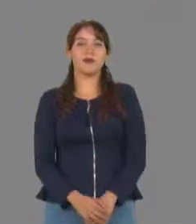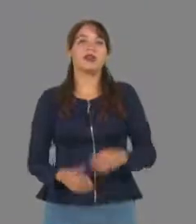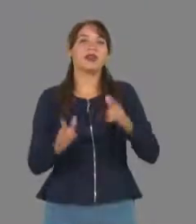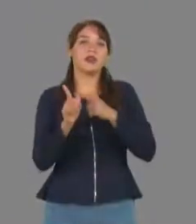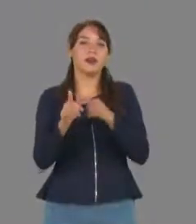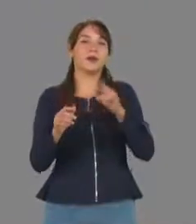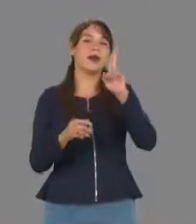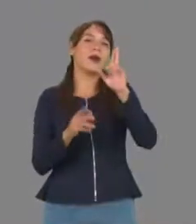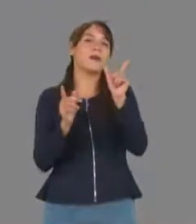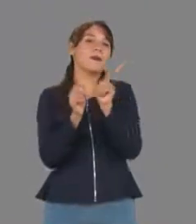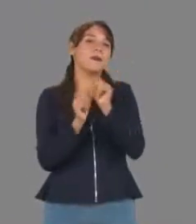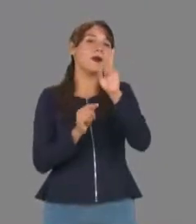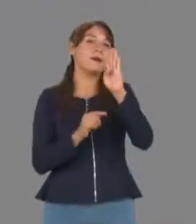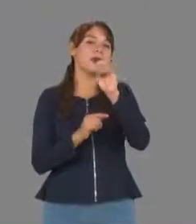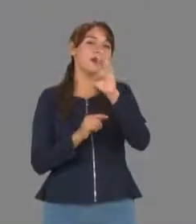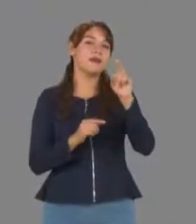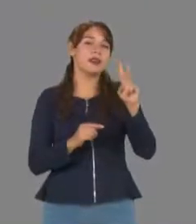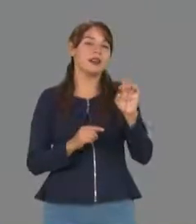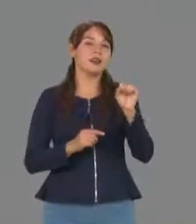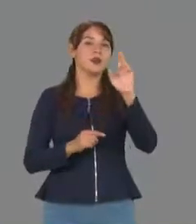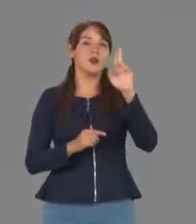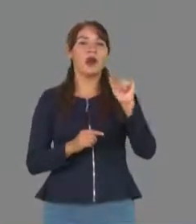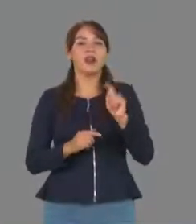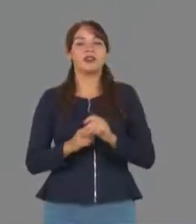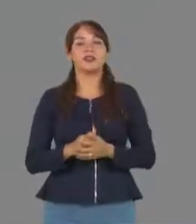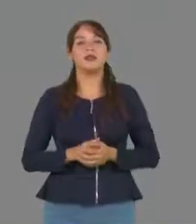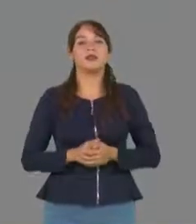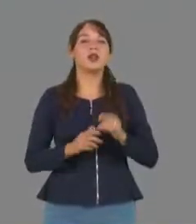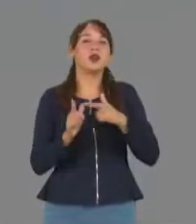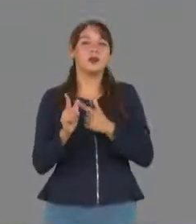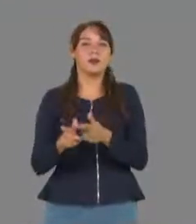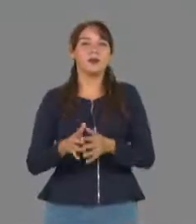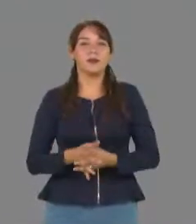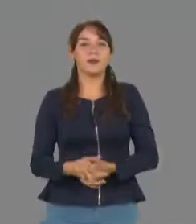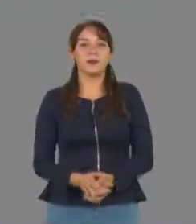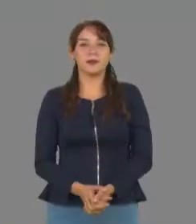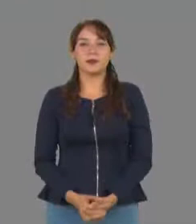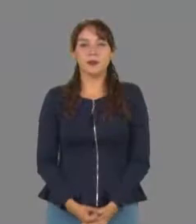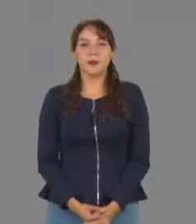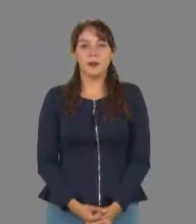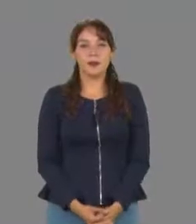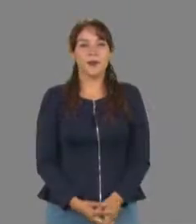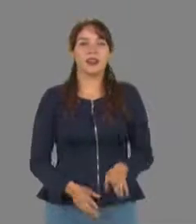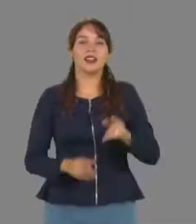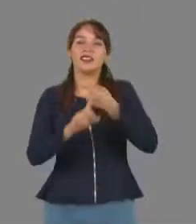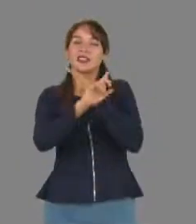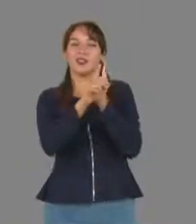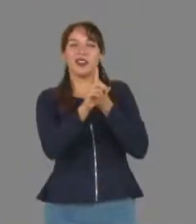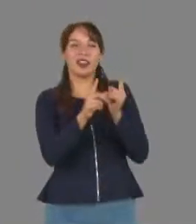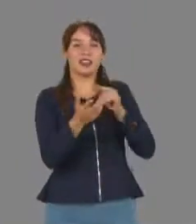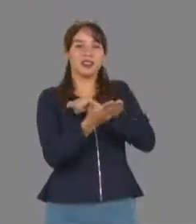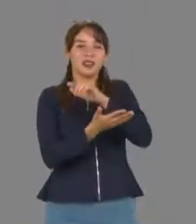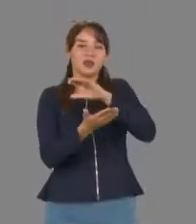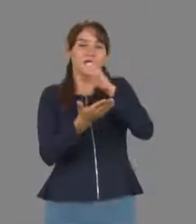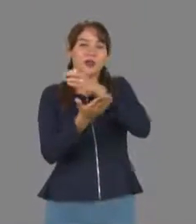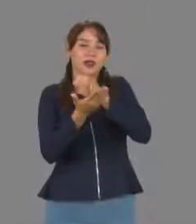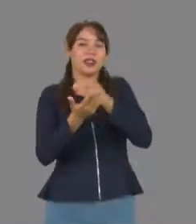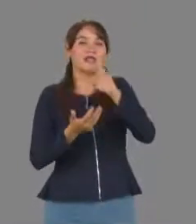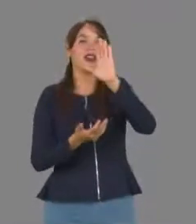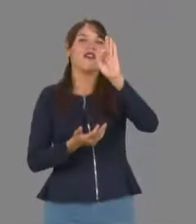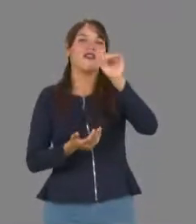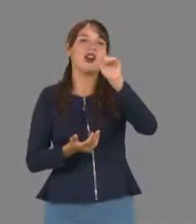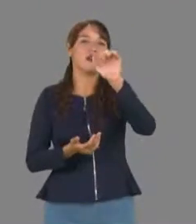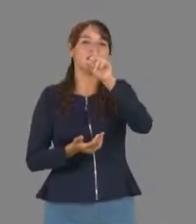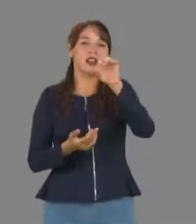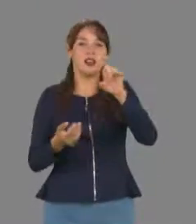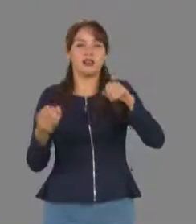Estas son las breves en un recorrido por los campus universitarios. Comenzamos. Los diferentes planteles de esta casa de estudios